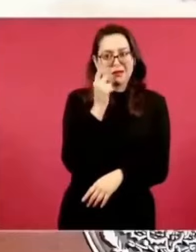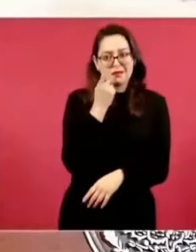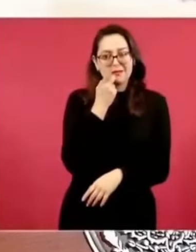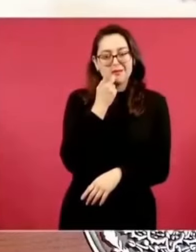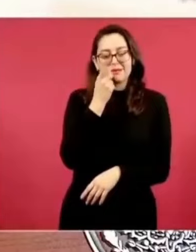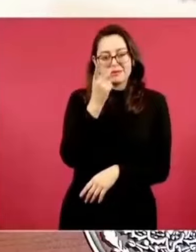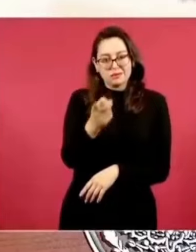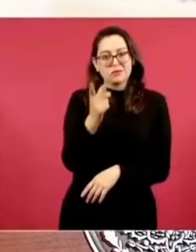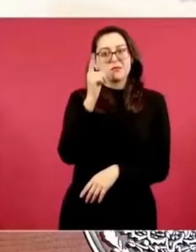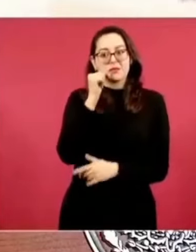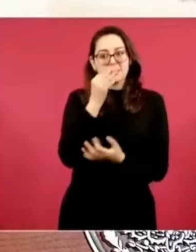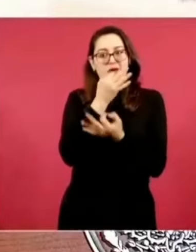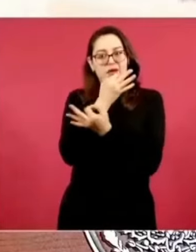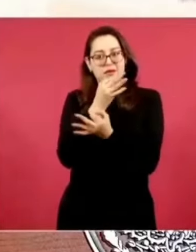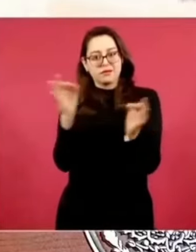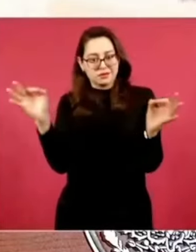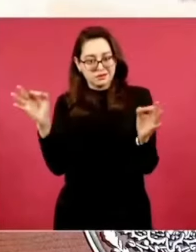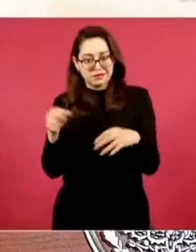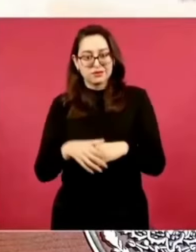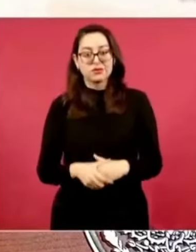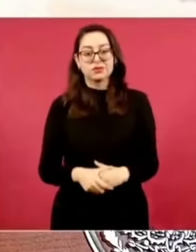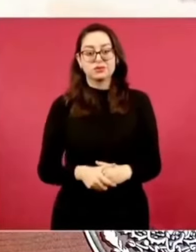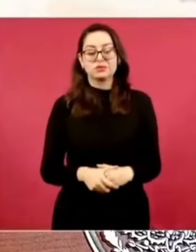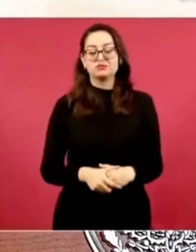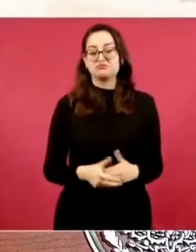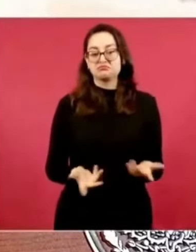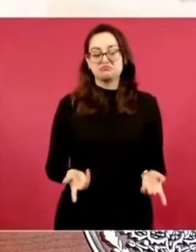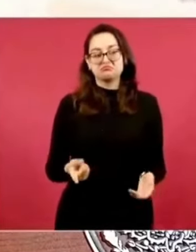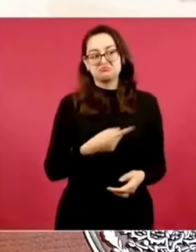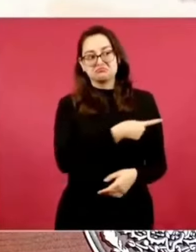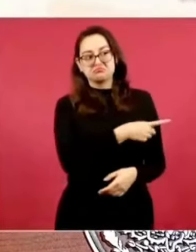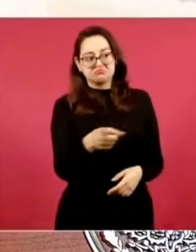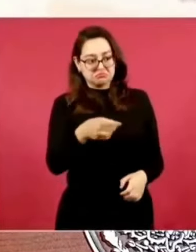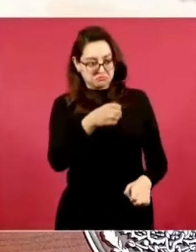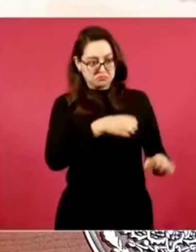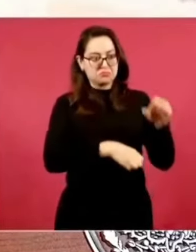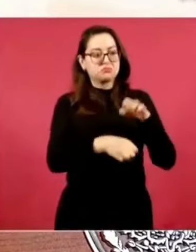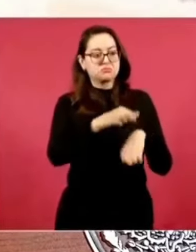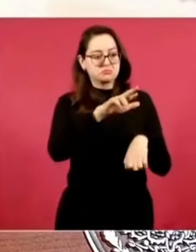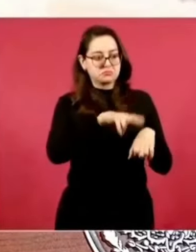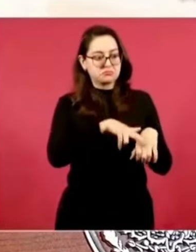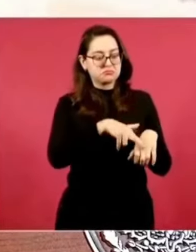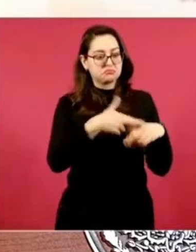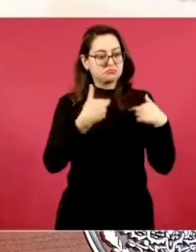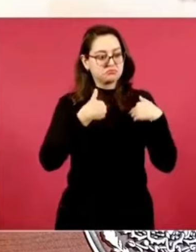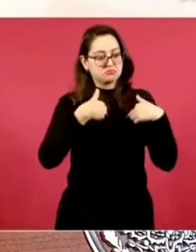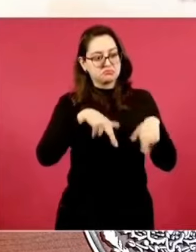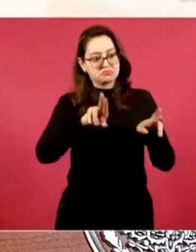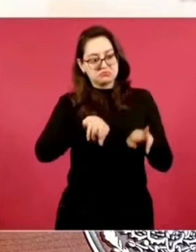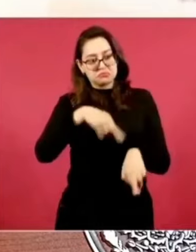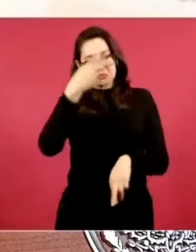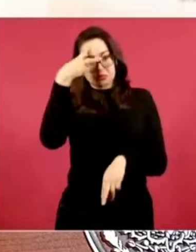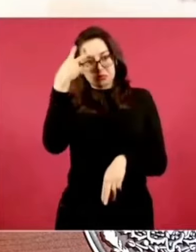buen trabajo, muy buen trabajo. Todos los embajadores, los cónsules